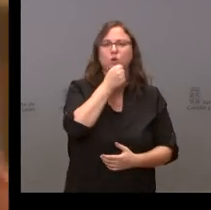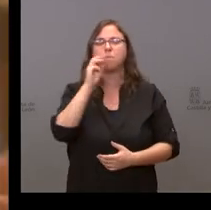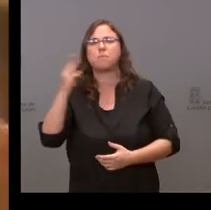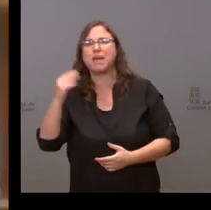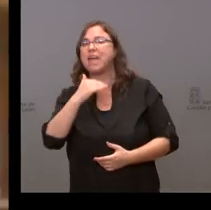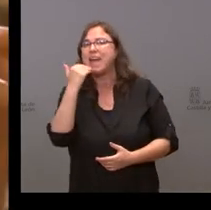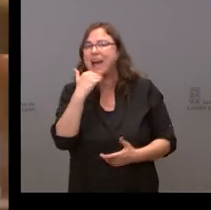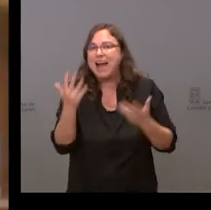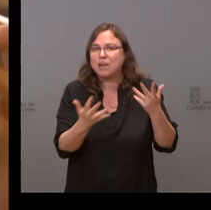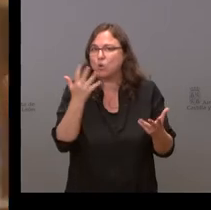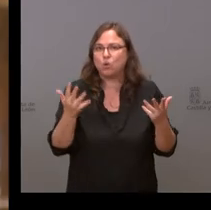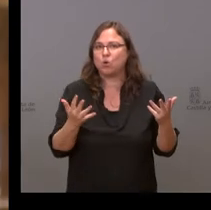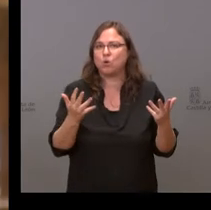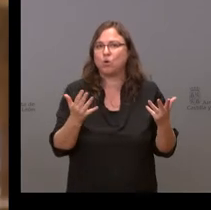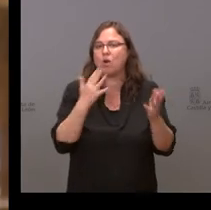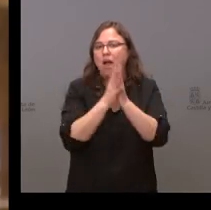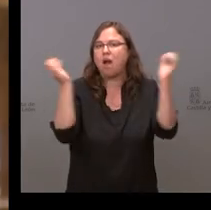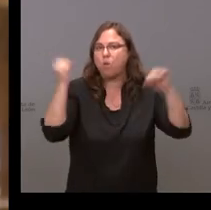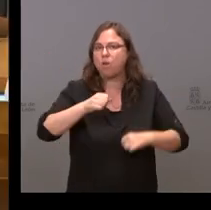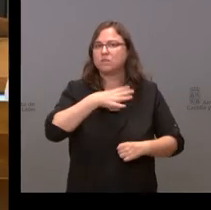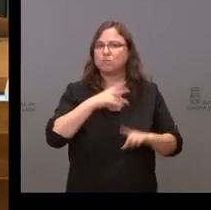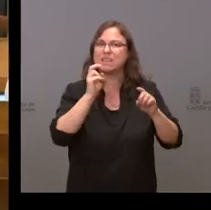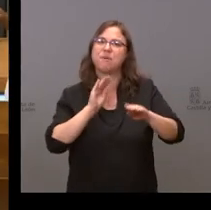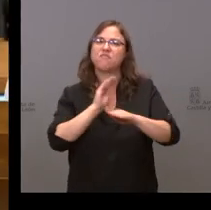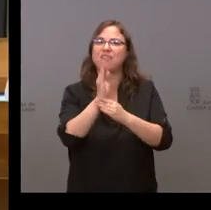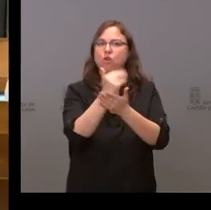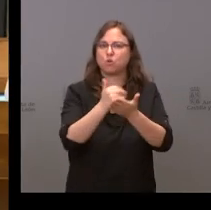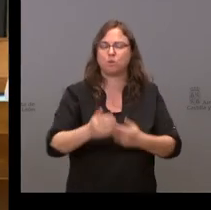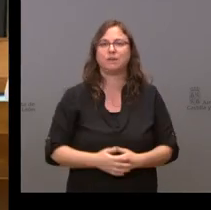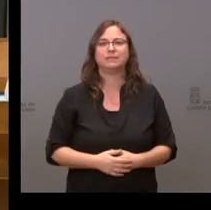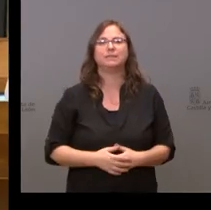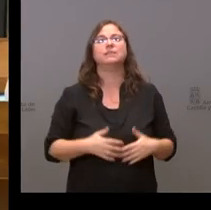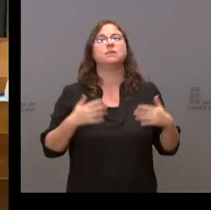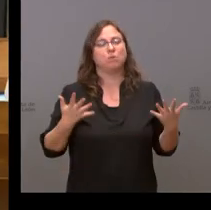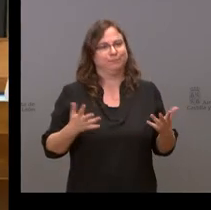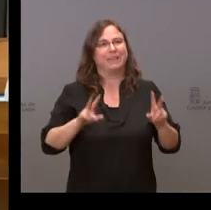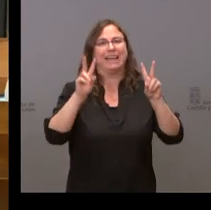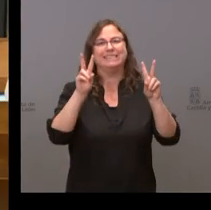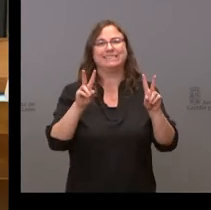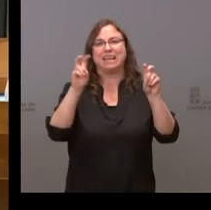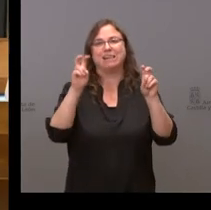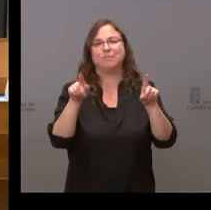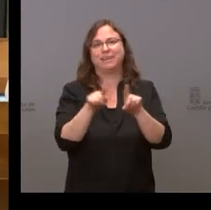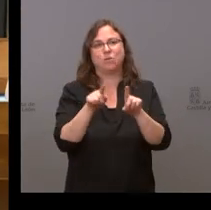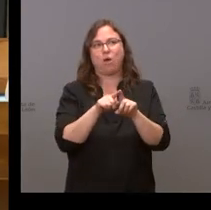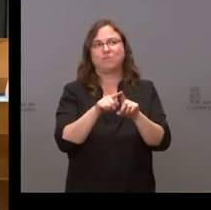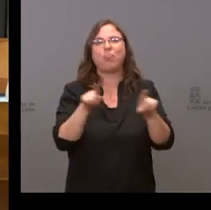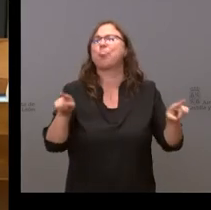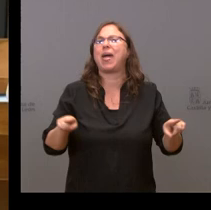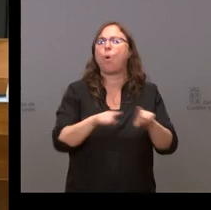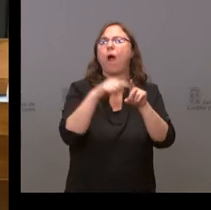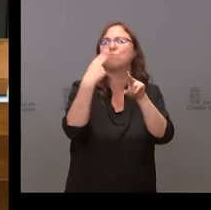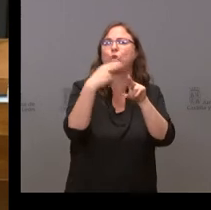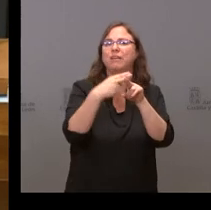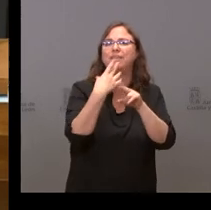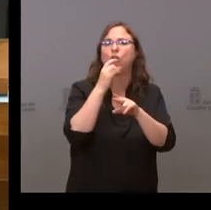alguna posibilidad de que se llegue a un acuerdo? Bueno, hay cuestiones que no tienen color político, que lo que